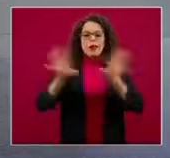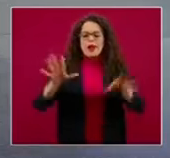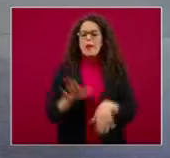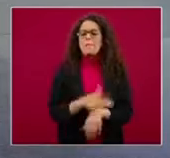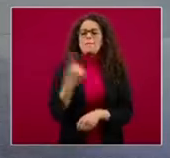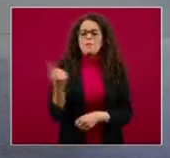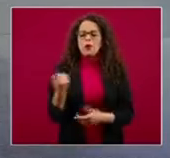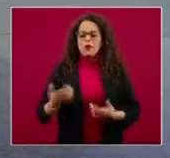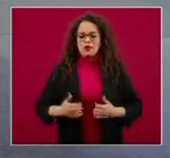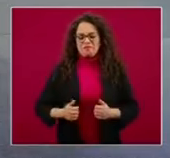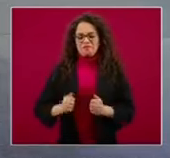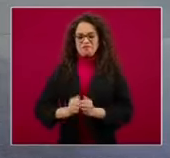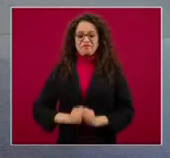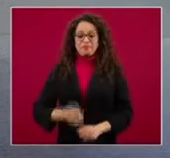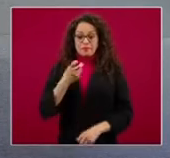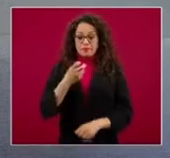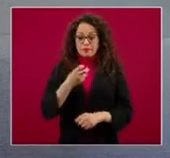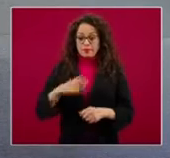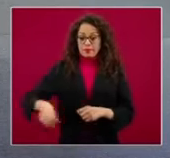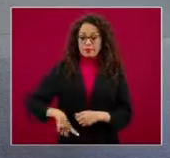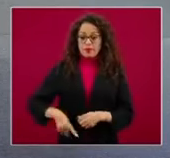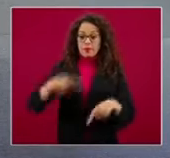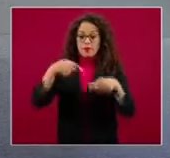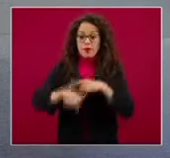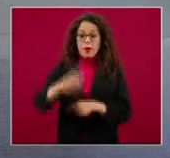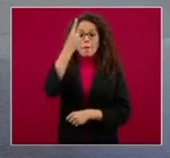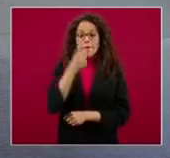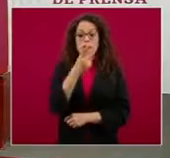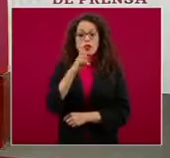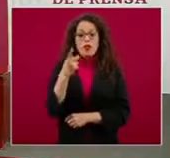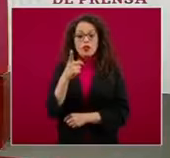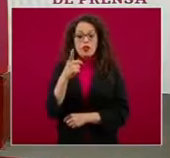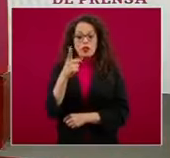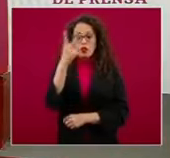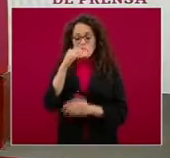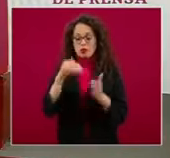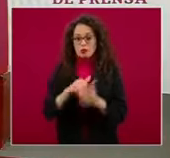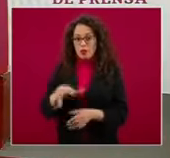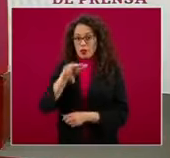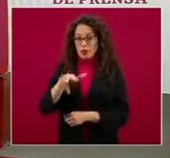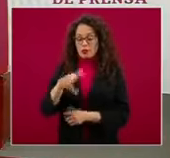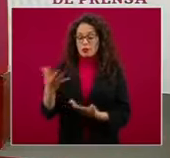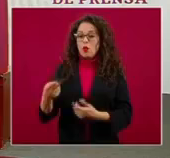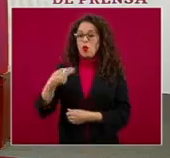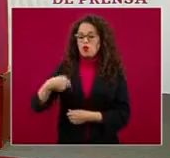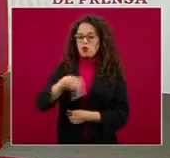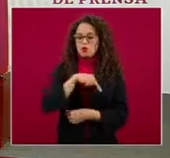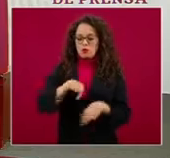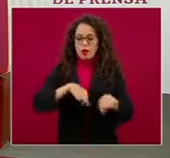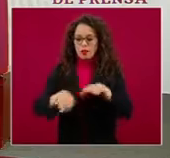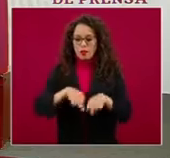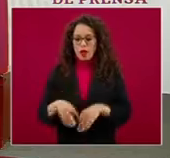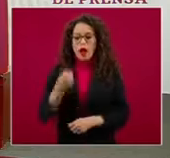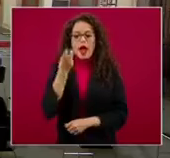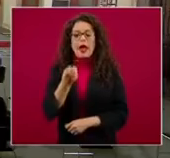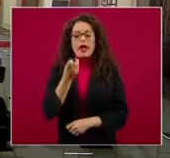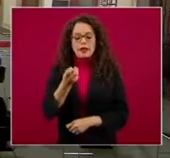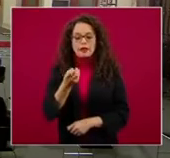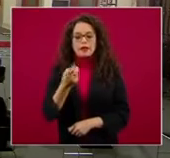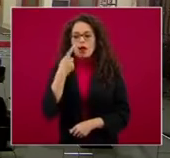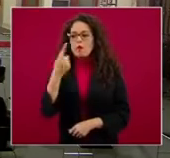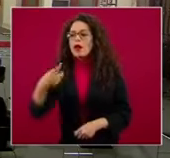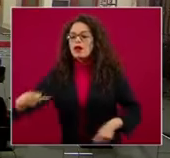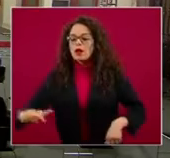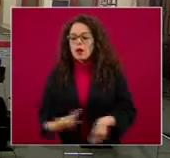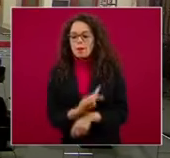en este gobierno que empezó el primero de diciembre de dos mil dieciocho, trabajamos sobre este diagnóstico situacional. Desde luego